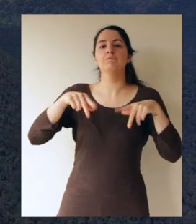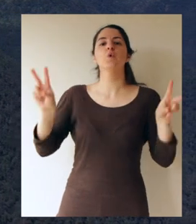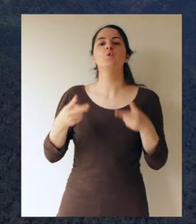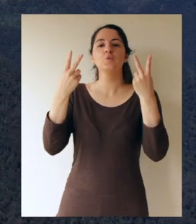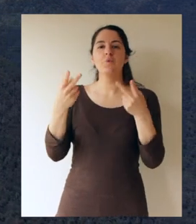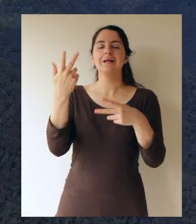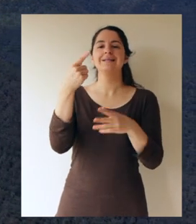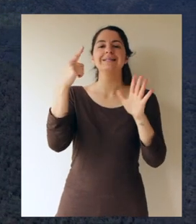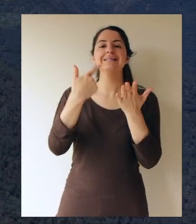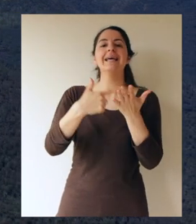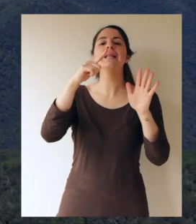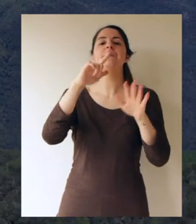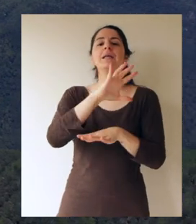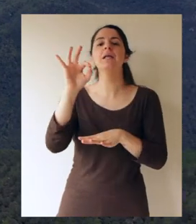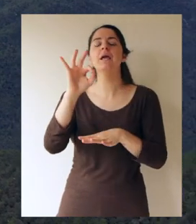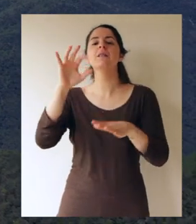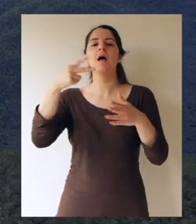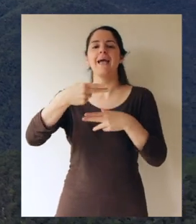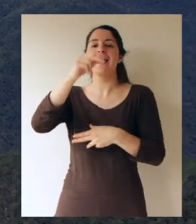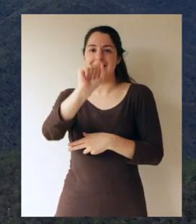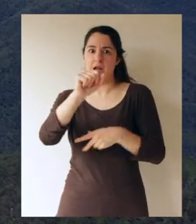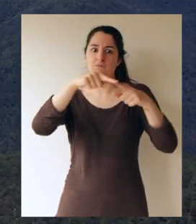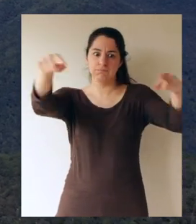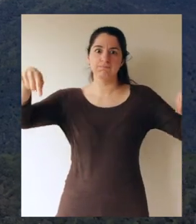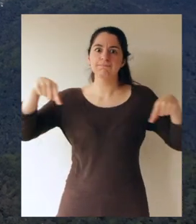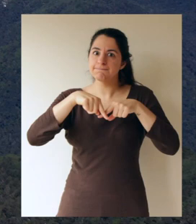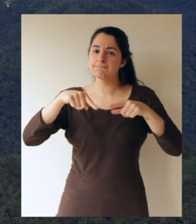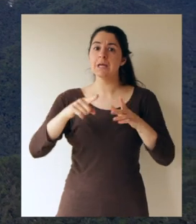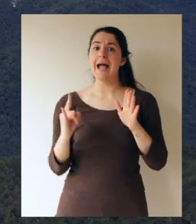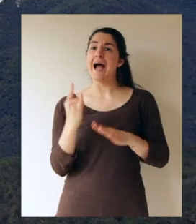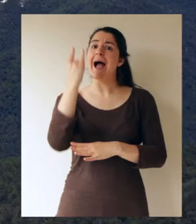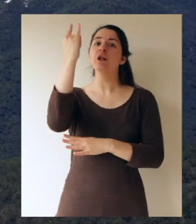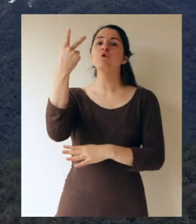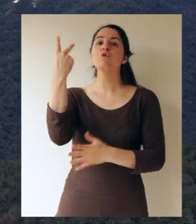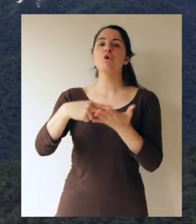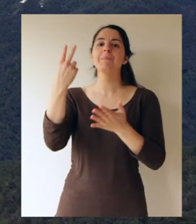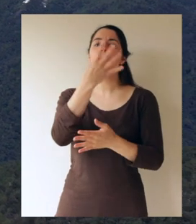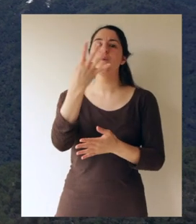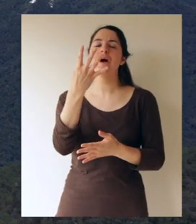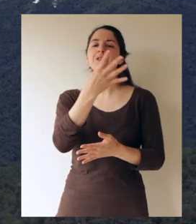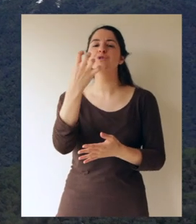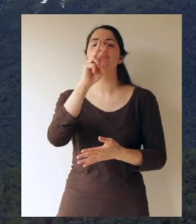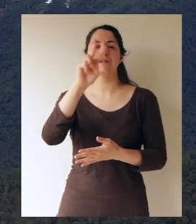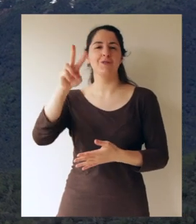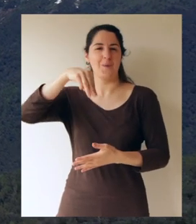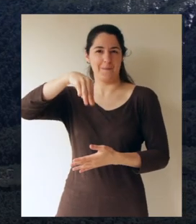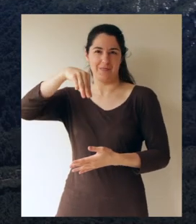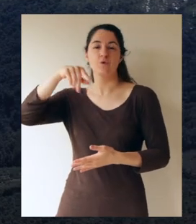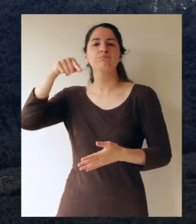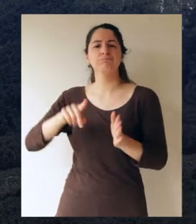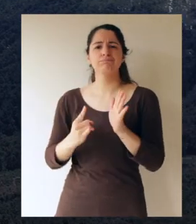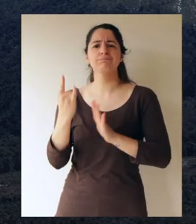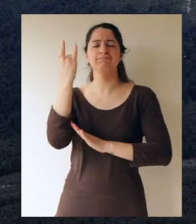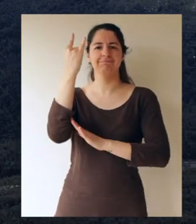.500 hectáreas de superficie y que alcanza su punto más alto a los 2.422 metros sobre el mar. Sí, hoy